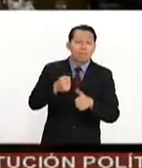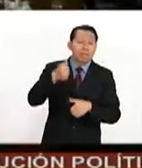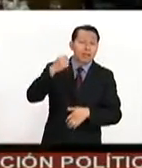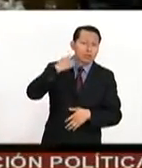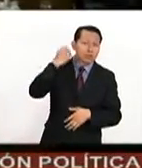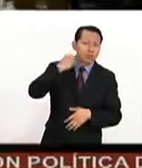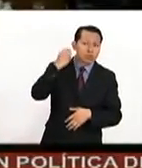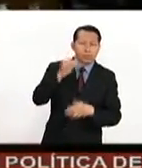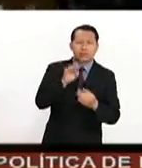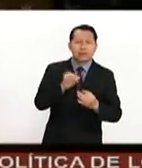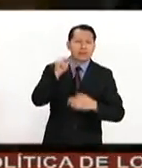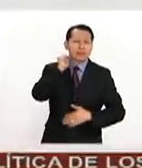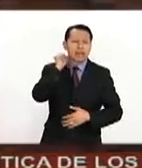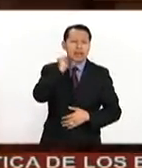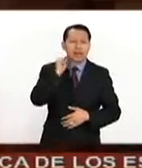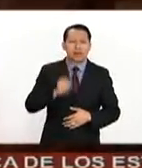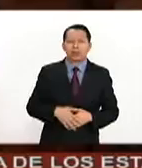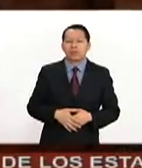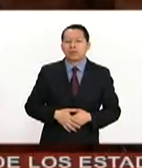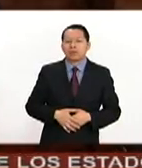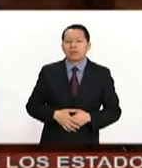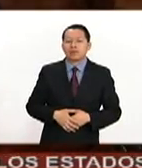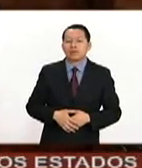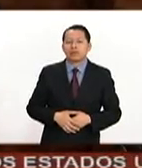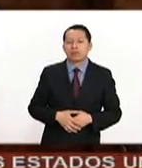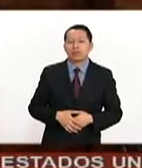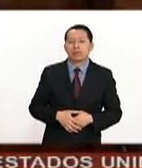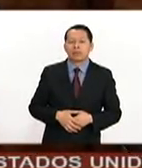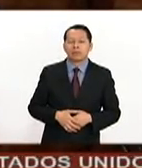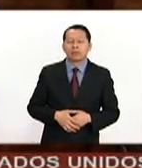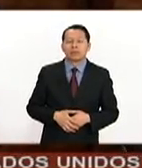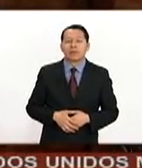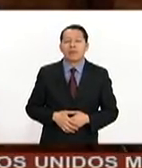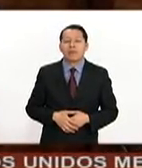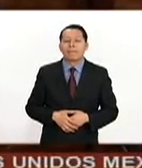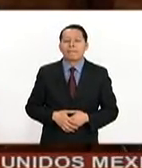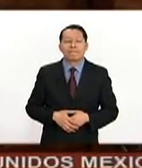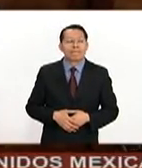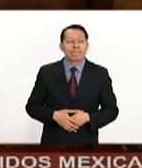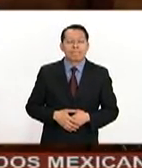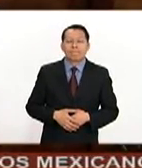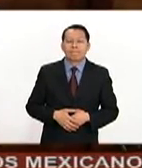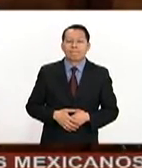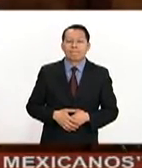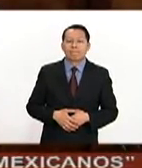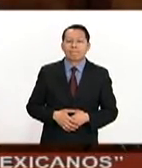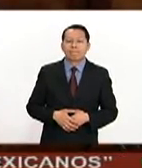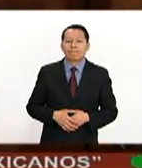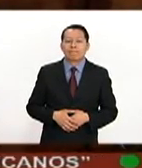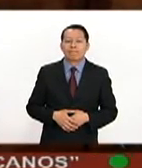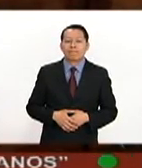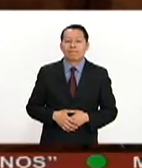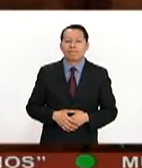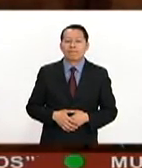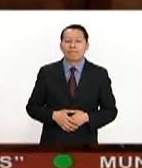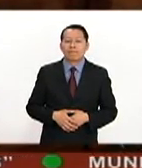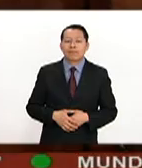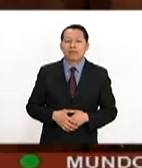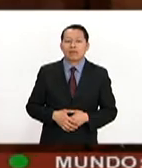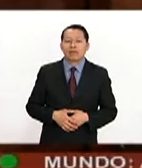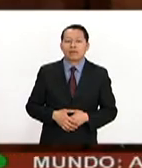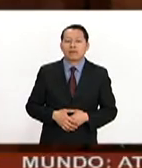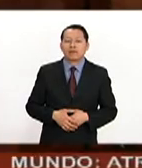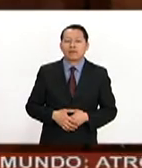Congreso de los Estados Unidos. Nosotros a comenzar la construcción de una gran, gran, gran along our